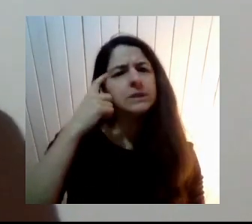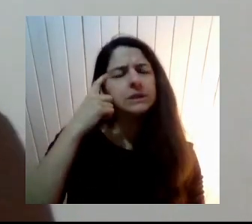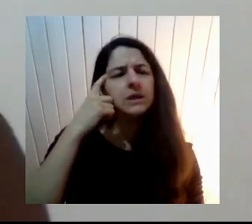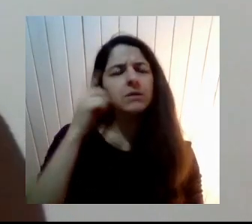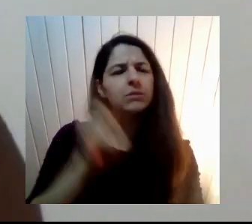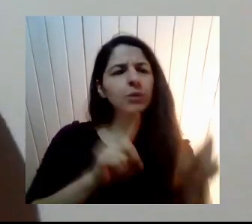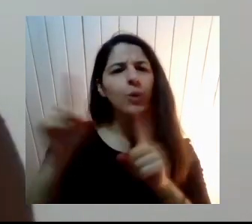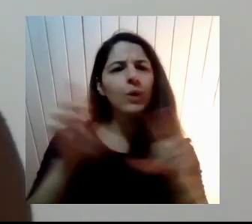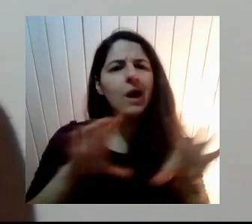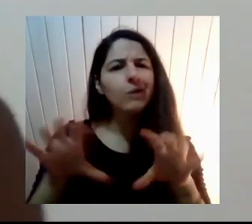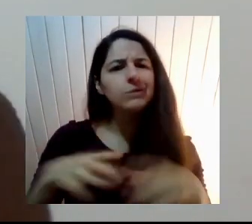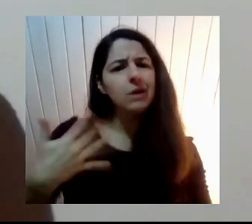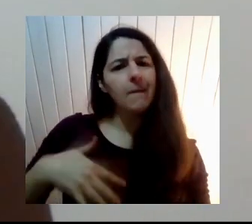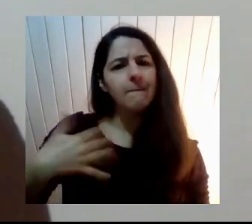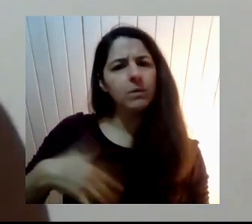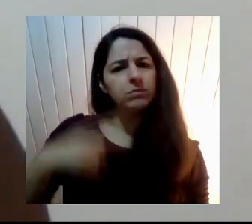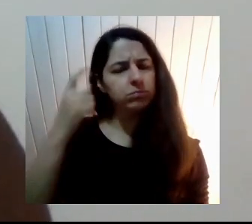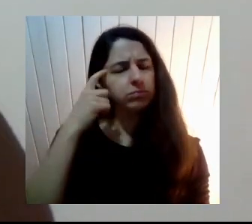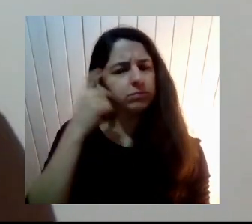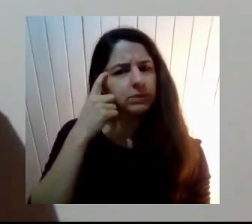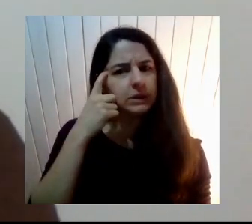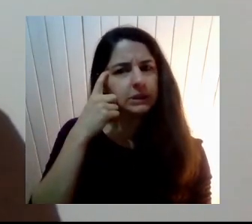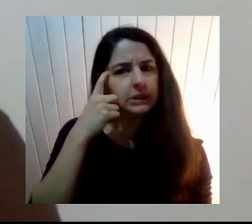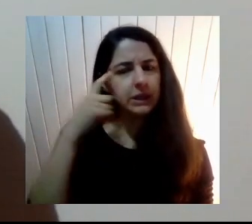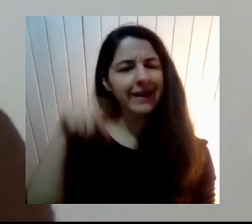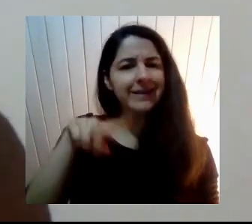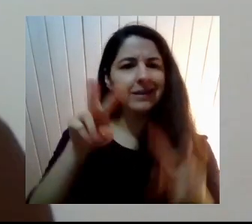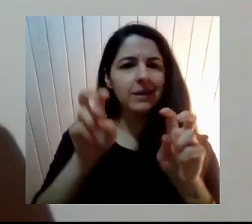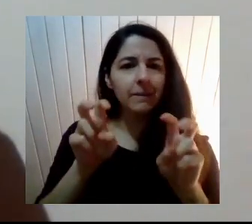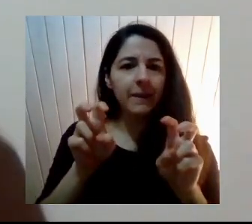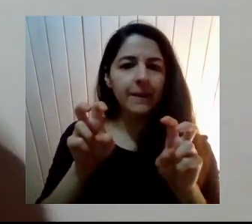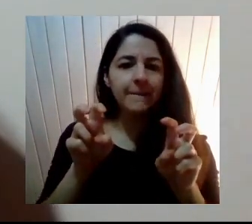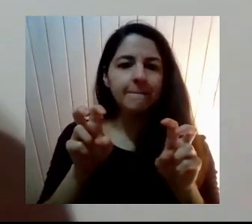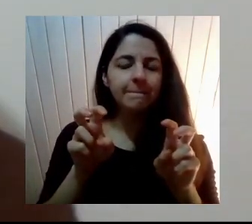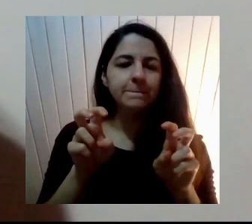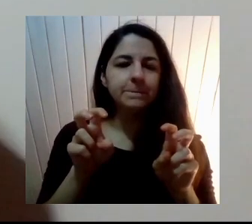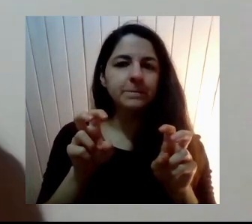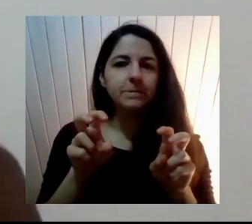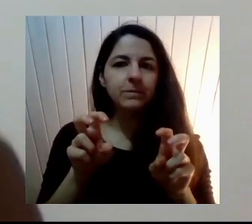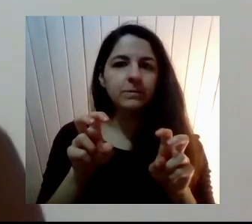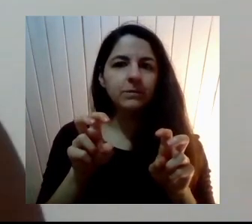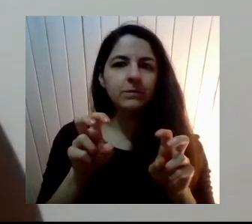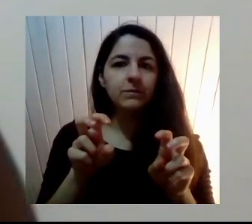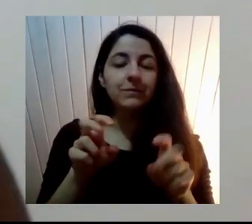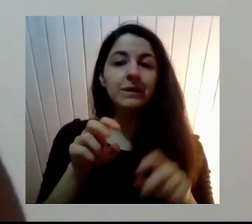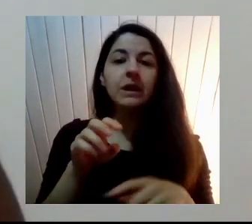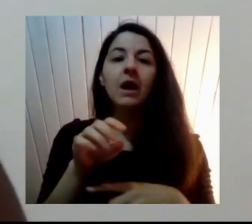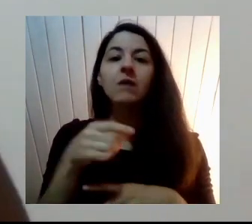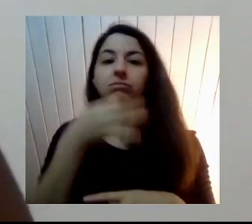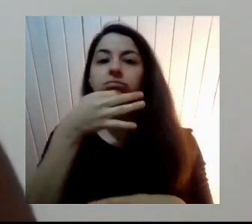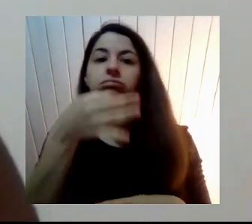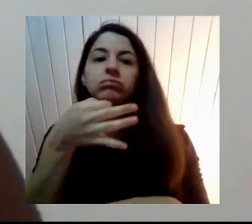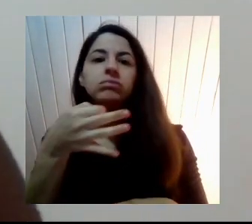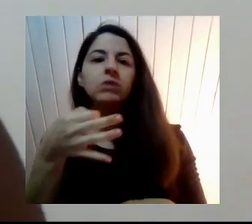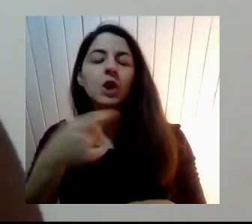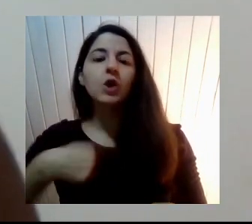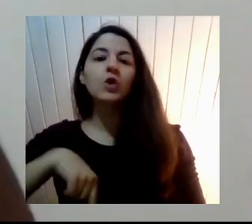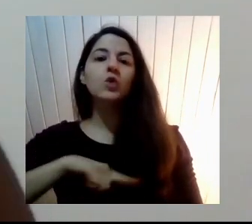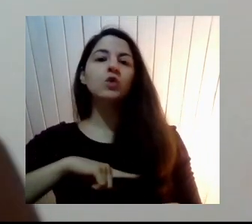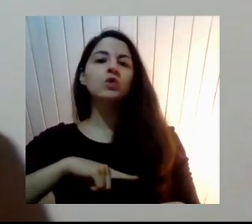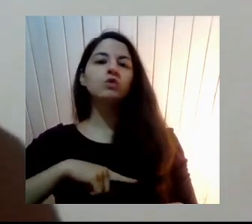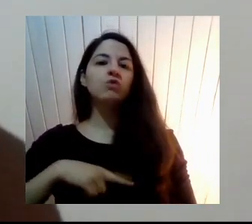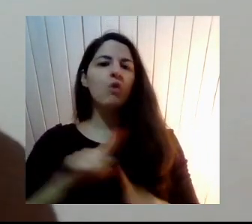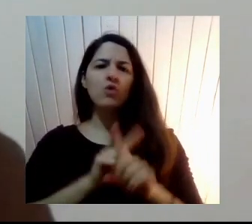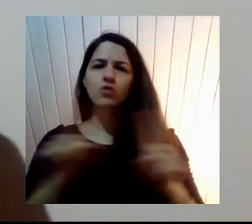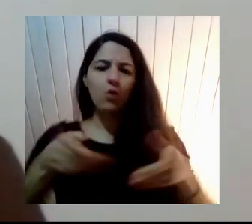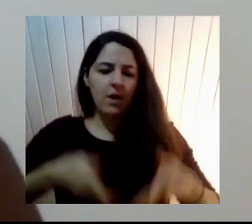relevantes En este tema Bell Hook dice Que así como no nacemos mujeres Tampoco nacemos feministas